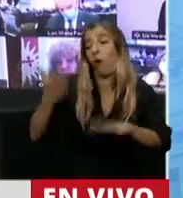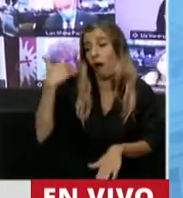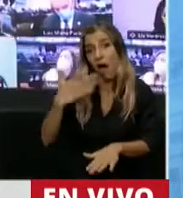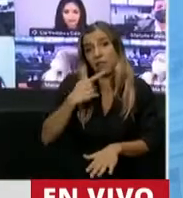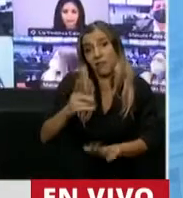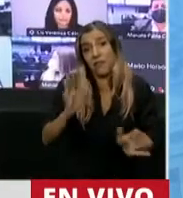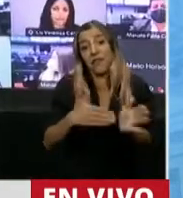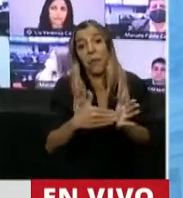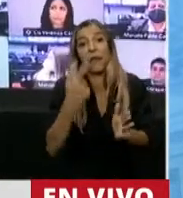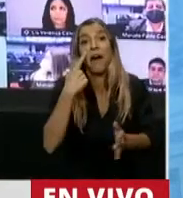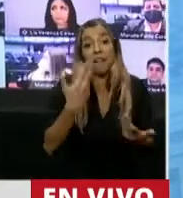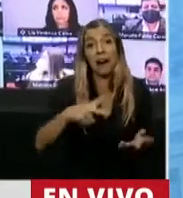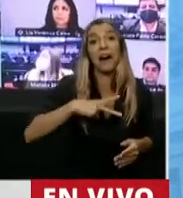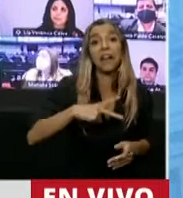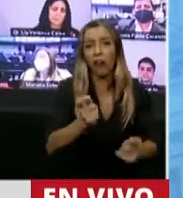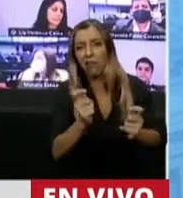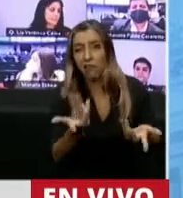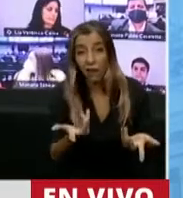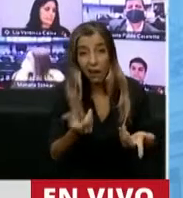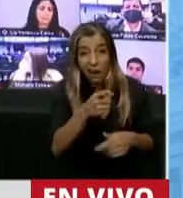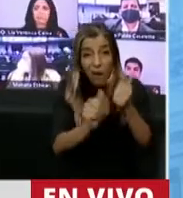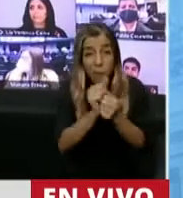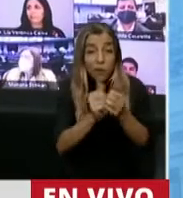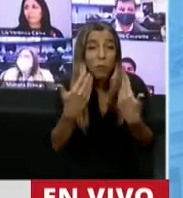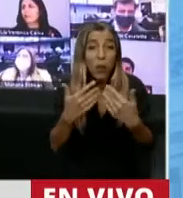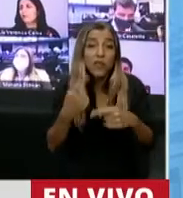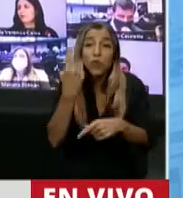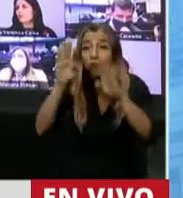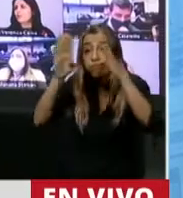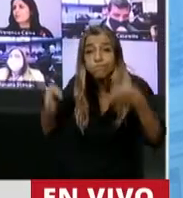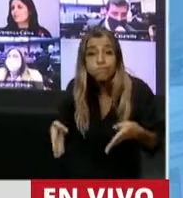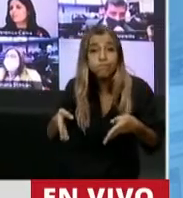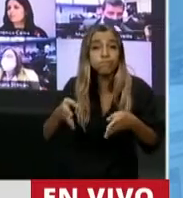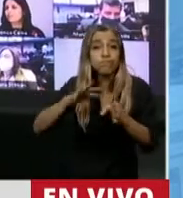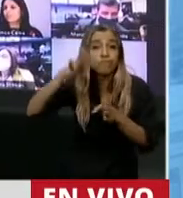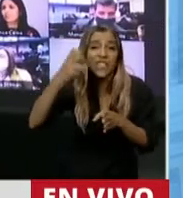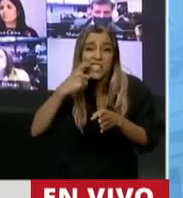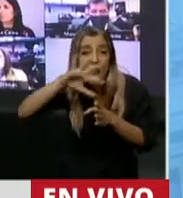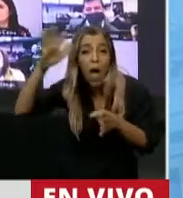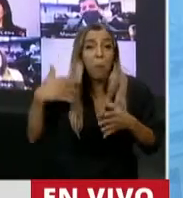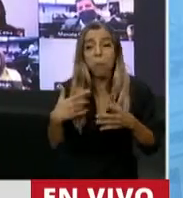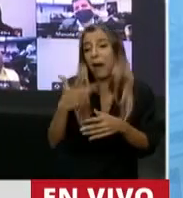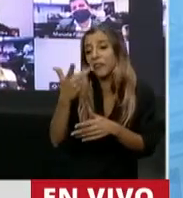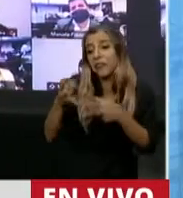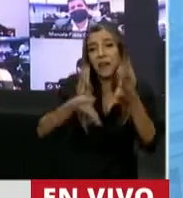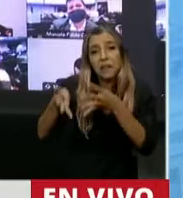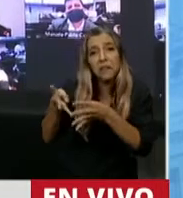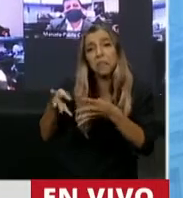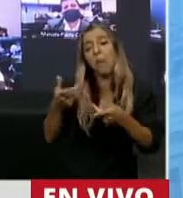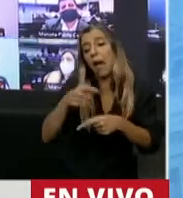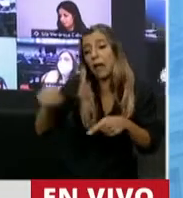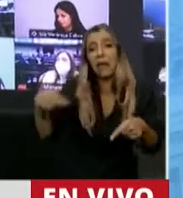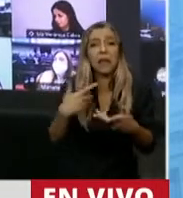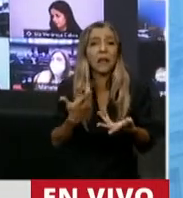hablando de una empresa que tenga un galpón, un tractor y dos o tres tornos en una pyme del conurbano